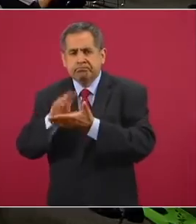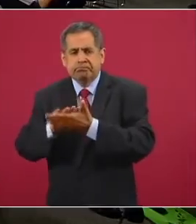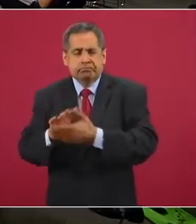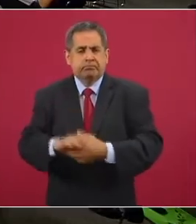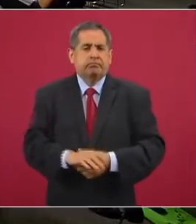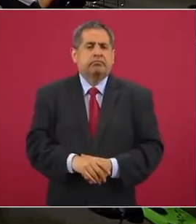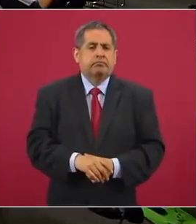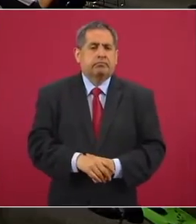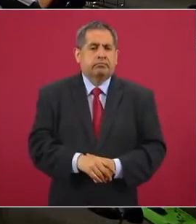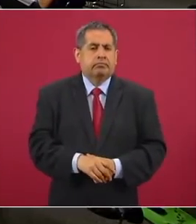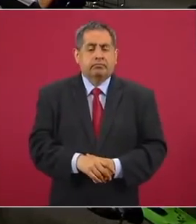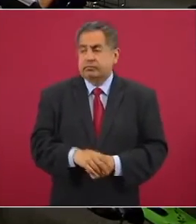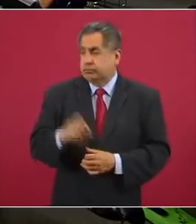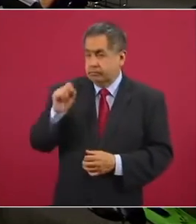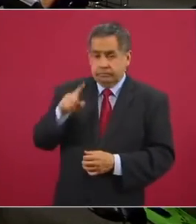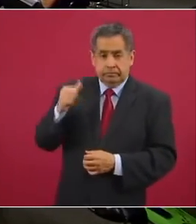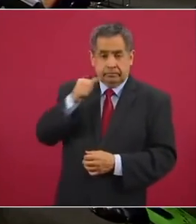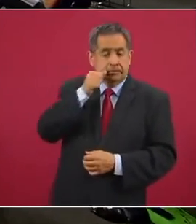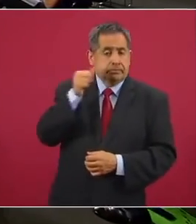Esto es de ayer,